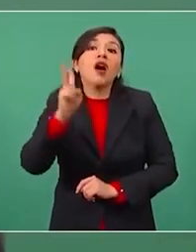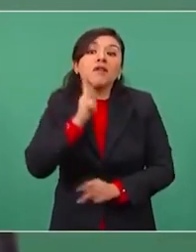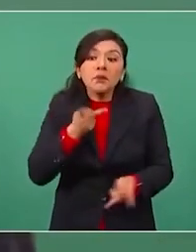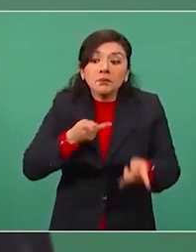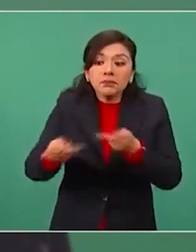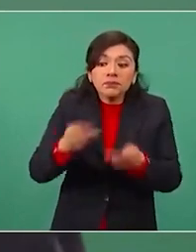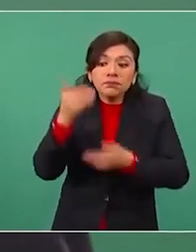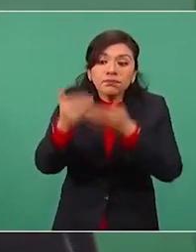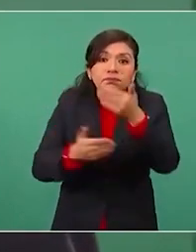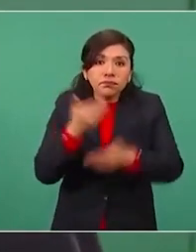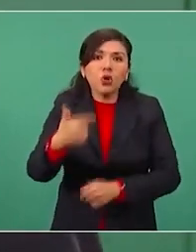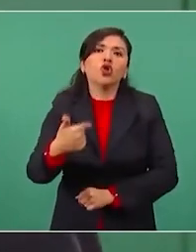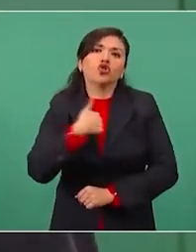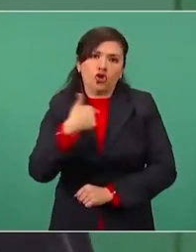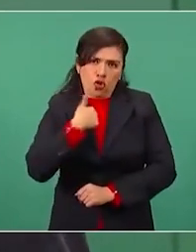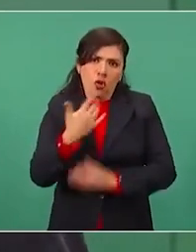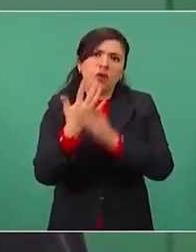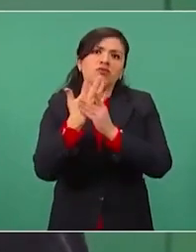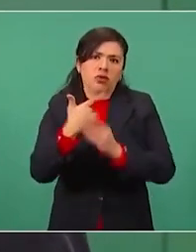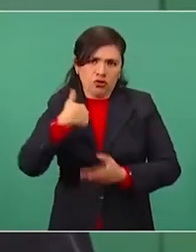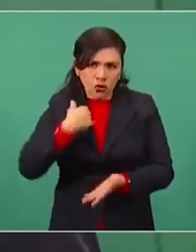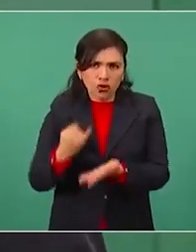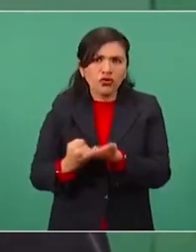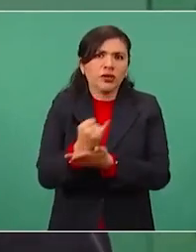yo fui que tomé la decisión